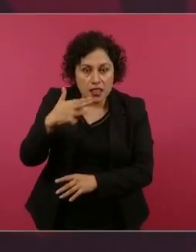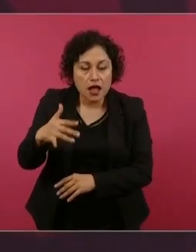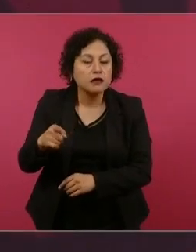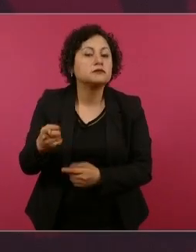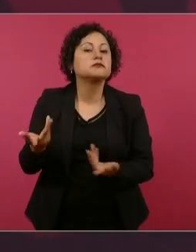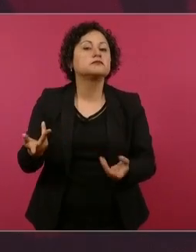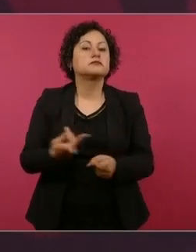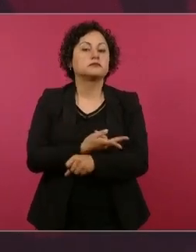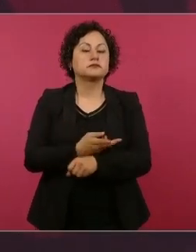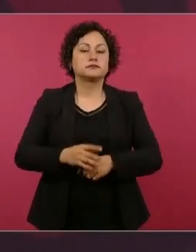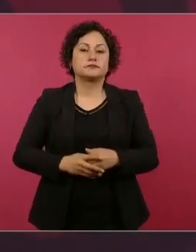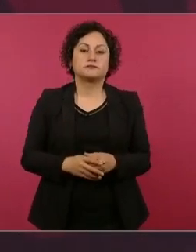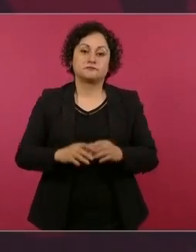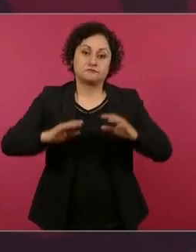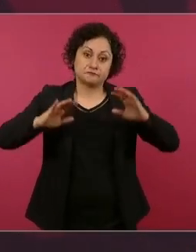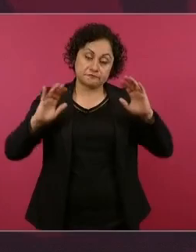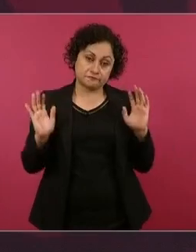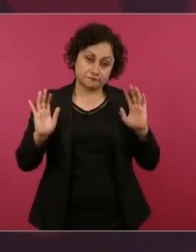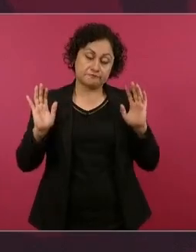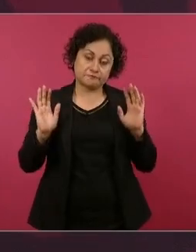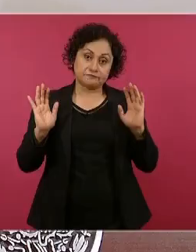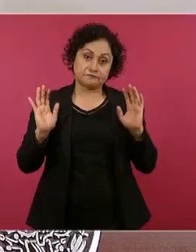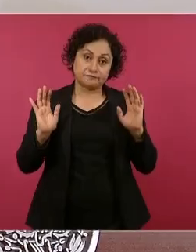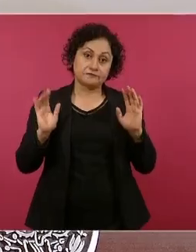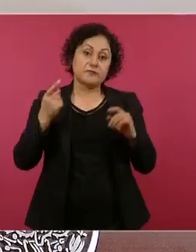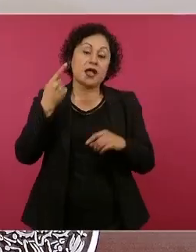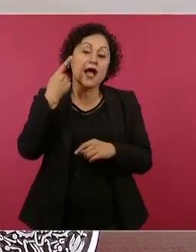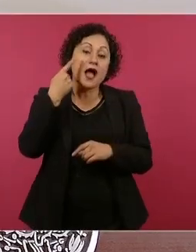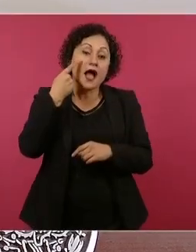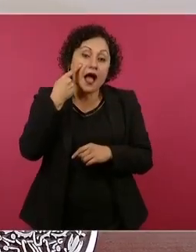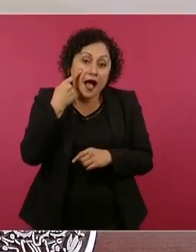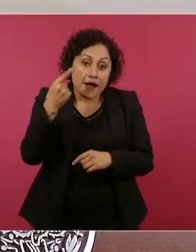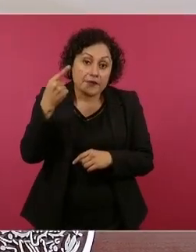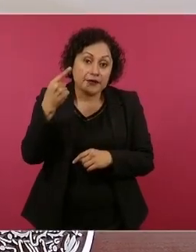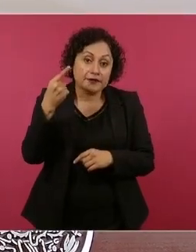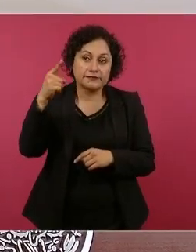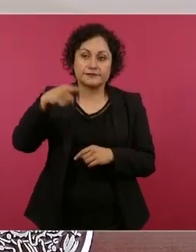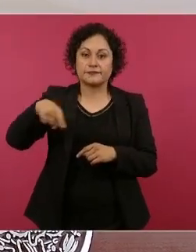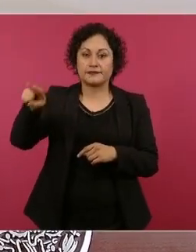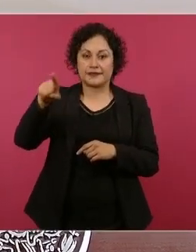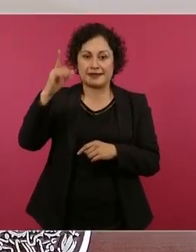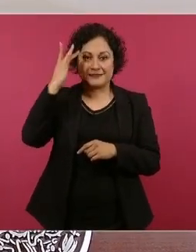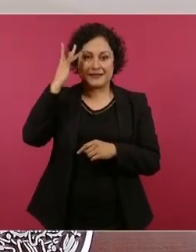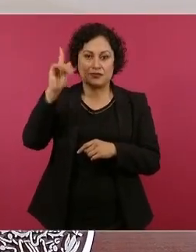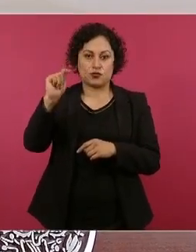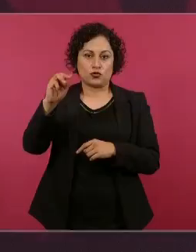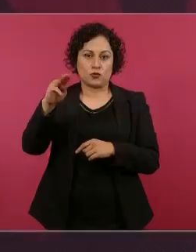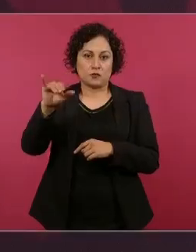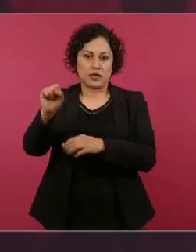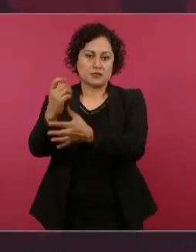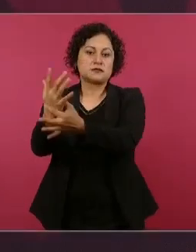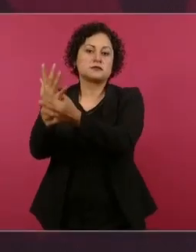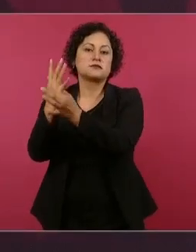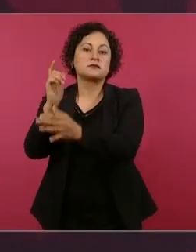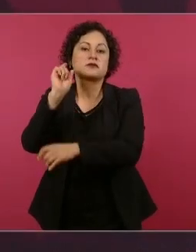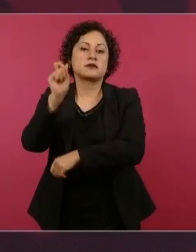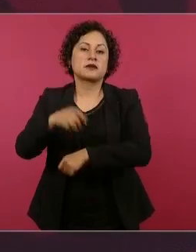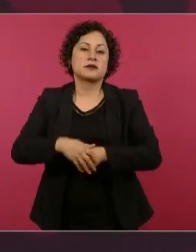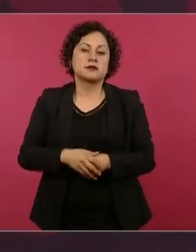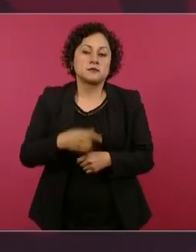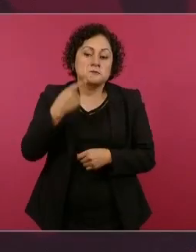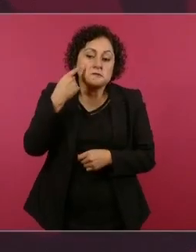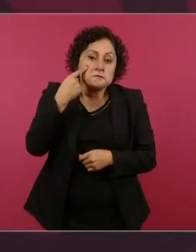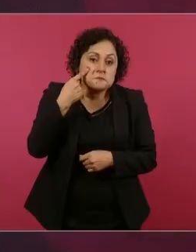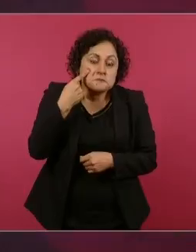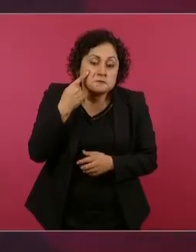como diría Santo Tomás, vamos a ver cómo se presenta